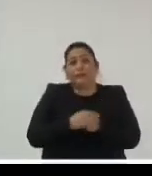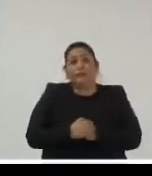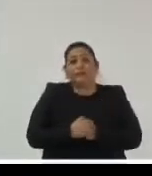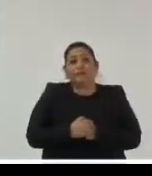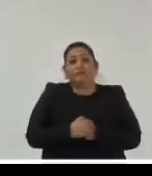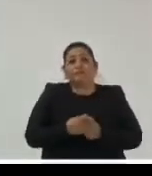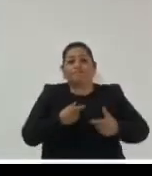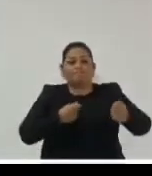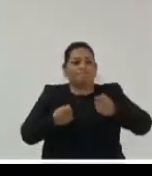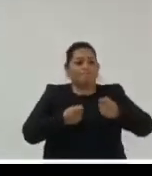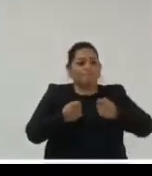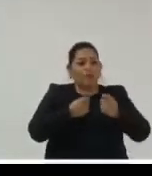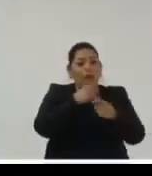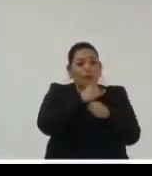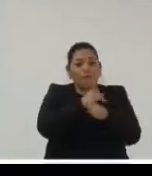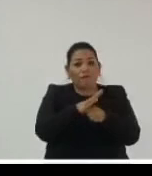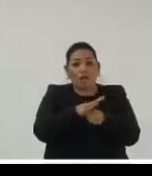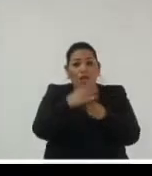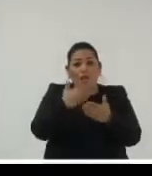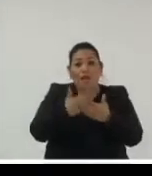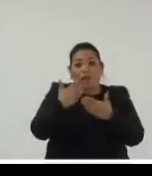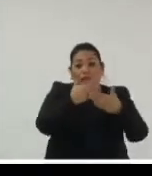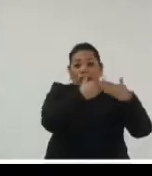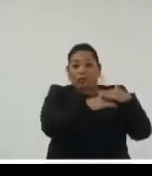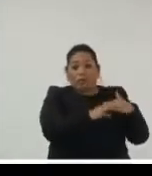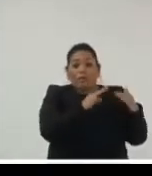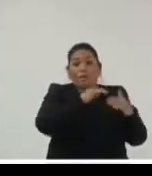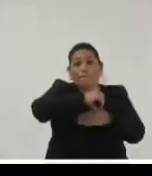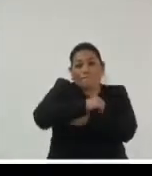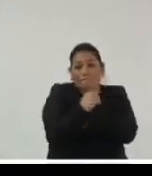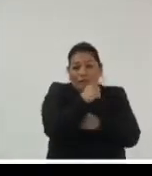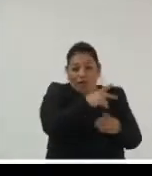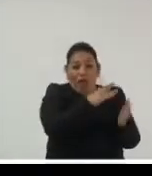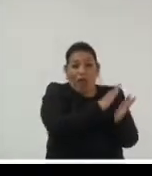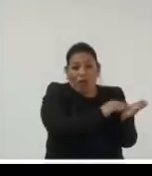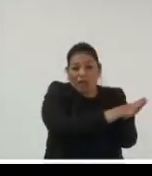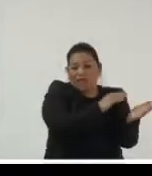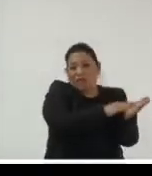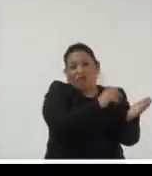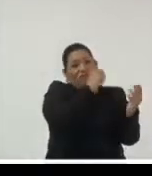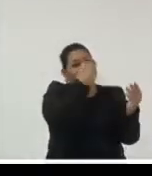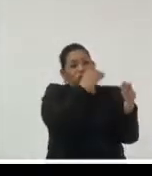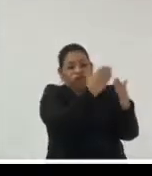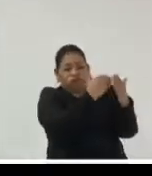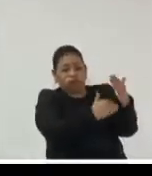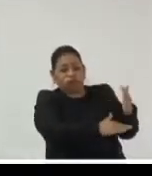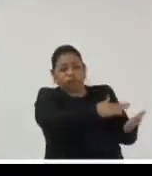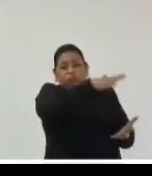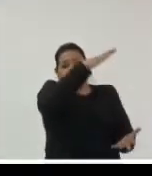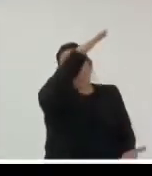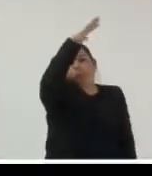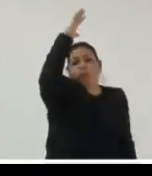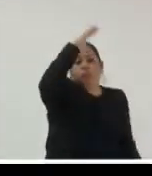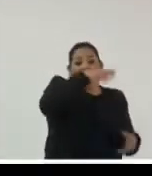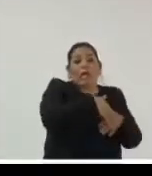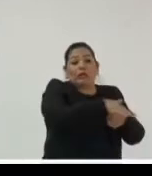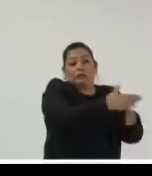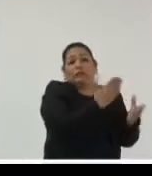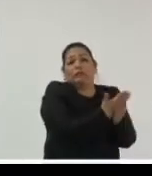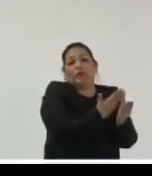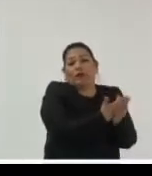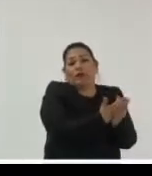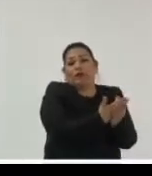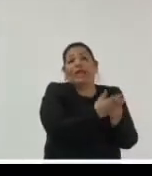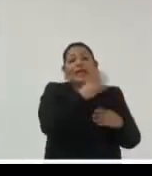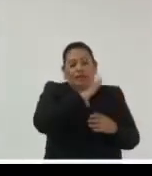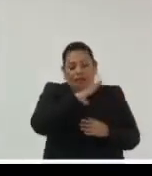documental ya no es ya no se circunscribe a documentos se circunscribe a información y y cuáles son las fuentes de información hoy en día tenemos